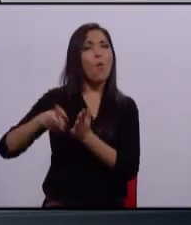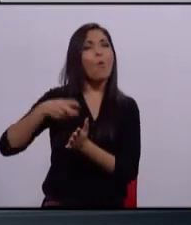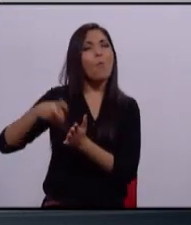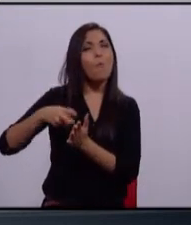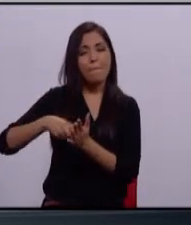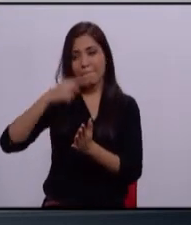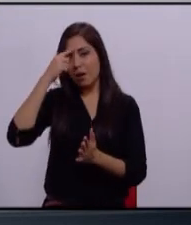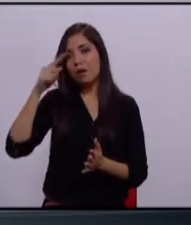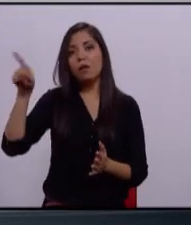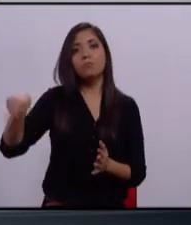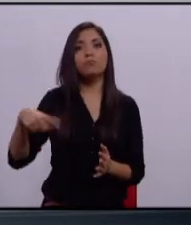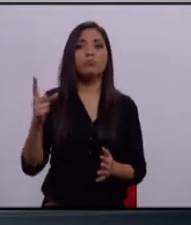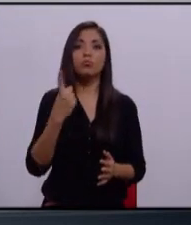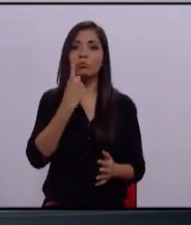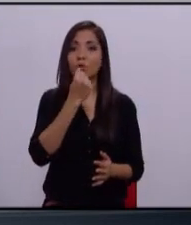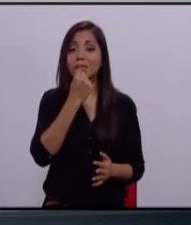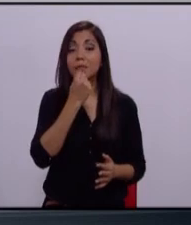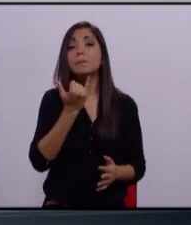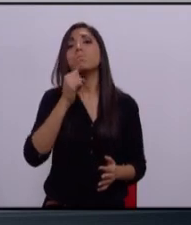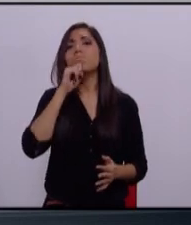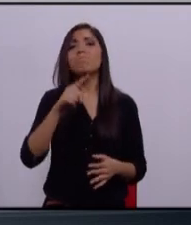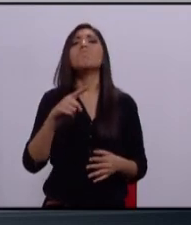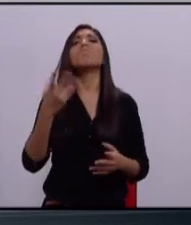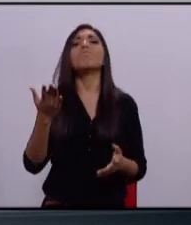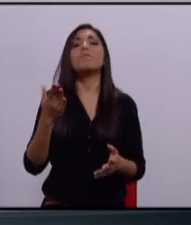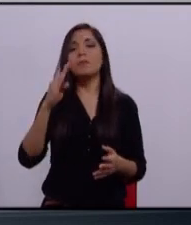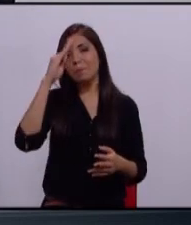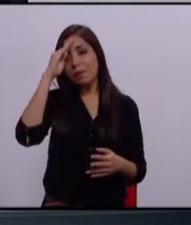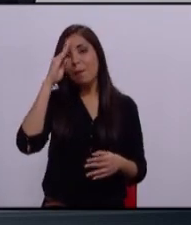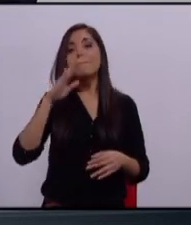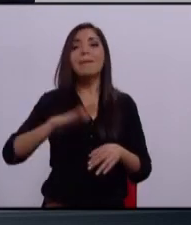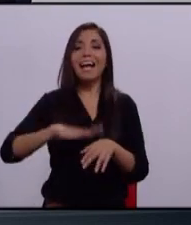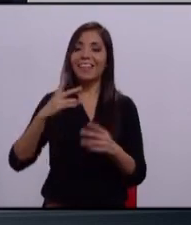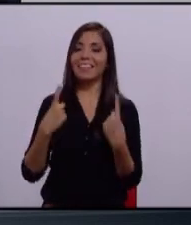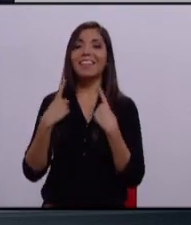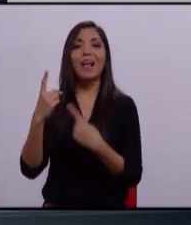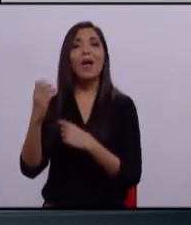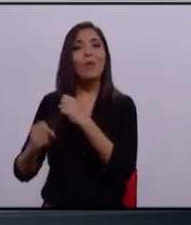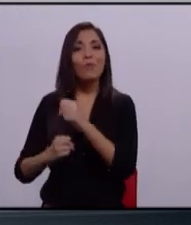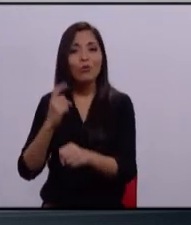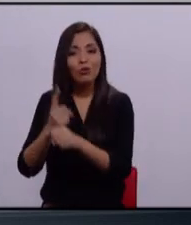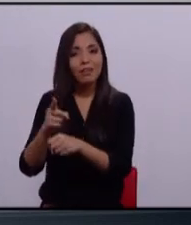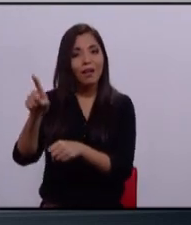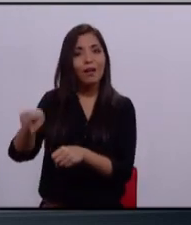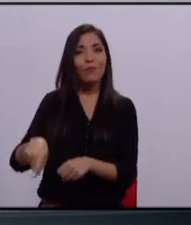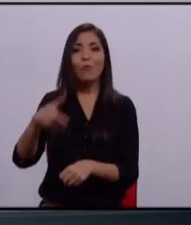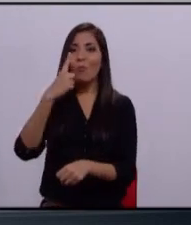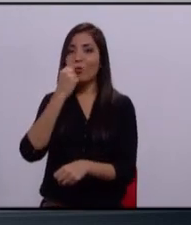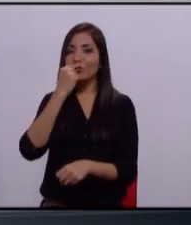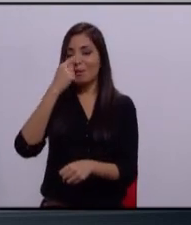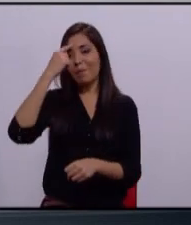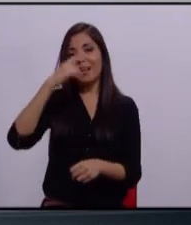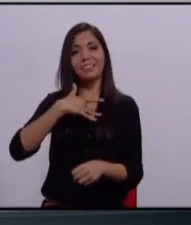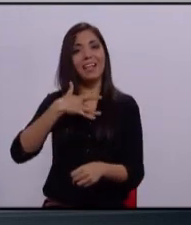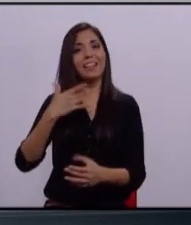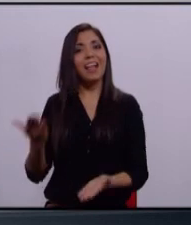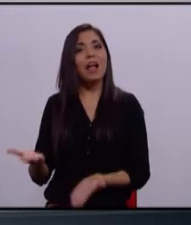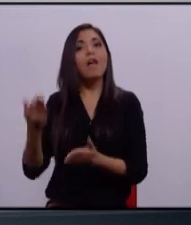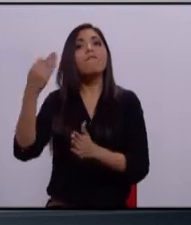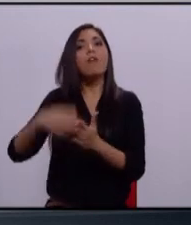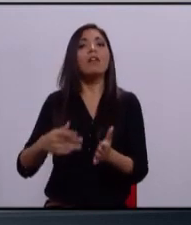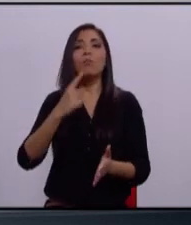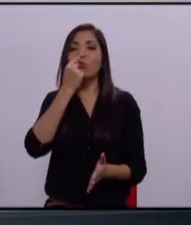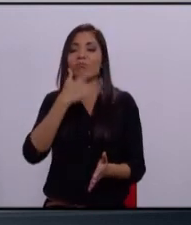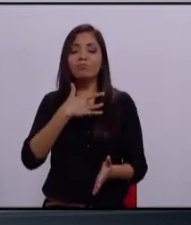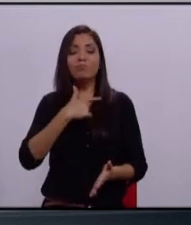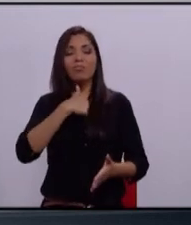de los policías. Vamos a crearles más oportunidades y más crecimiento humano porque eso es lo que le hace falta